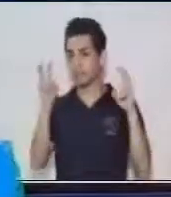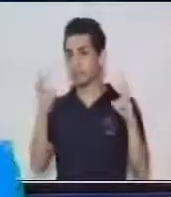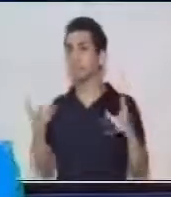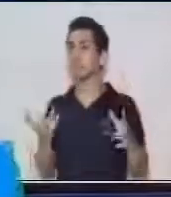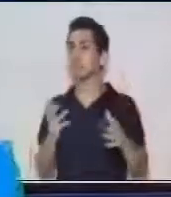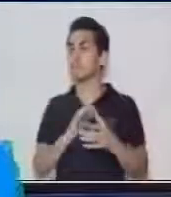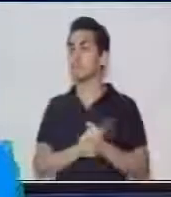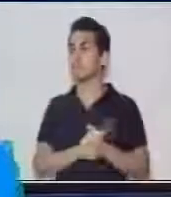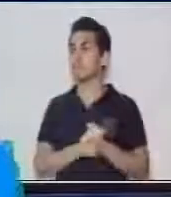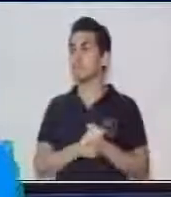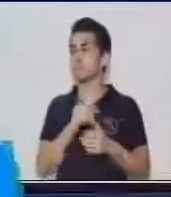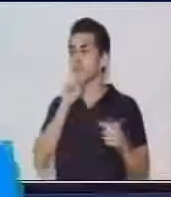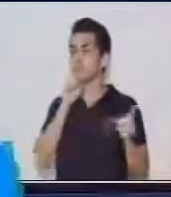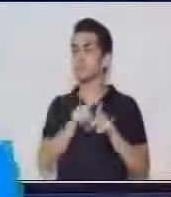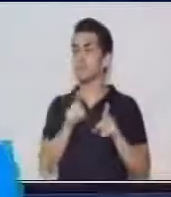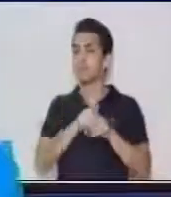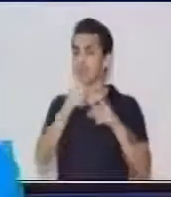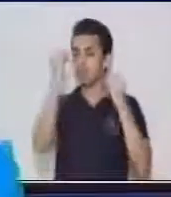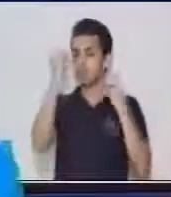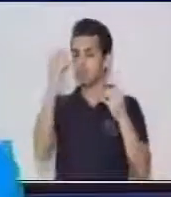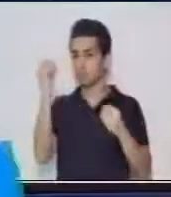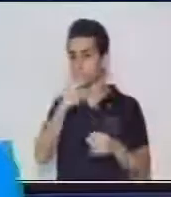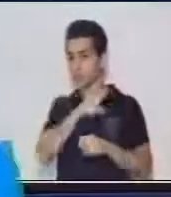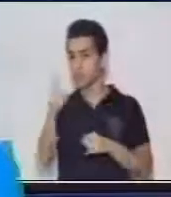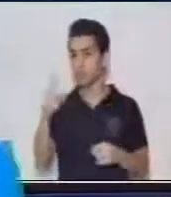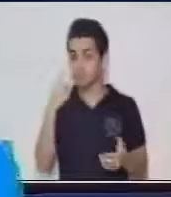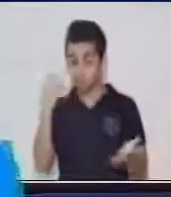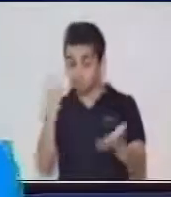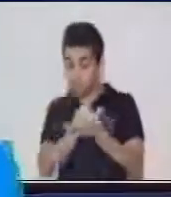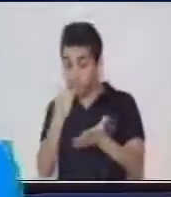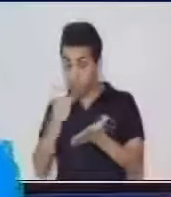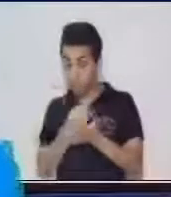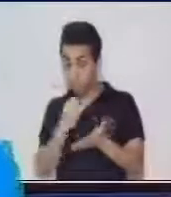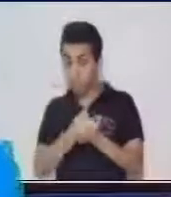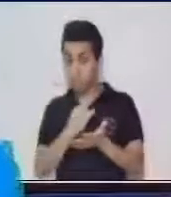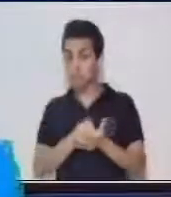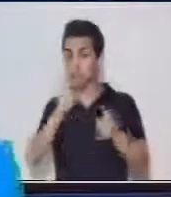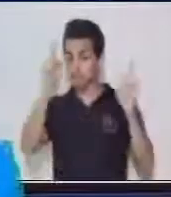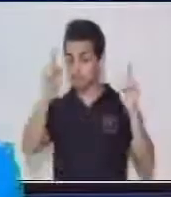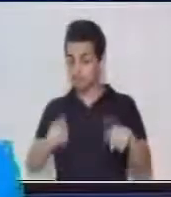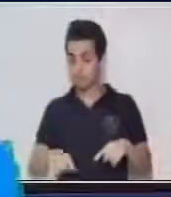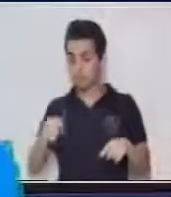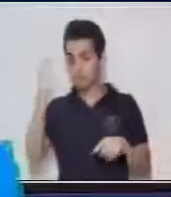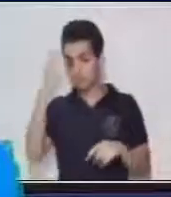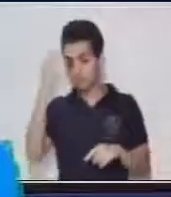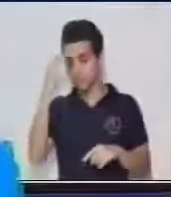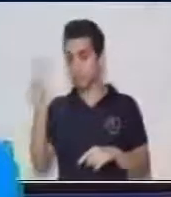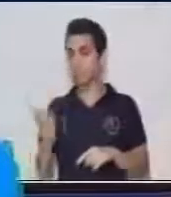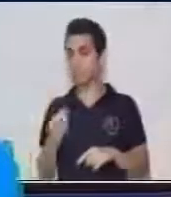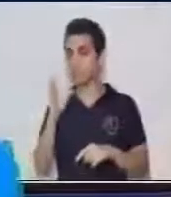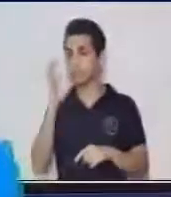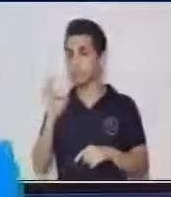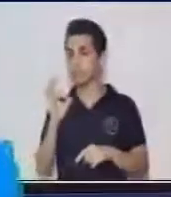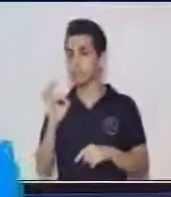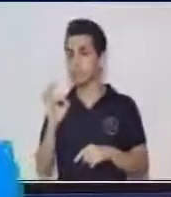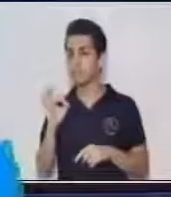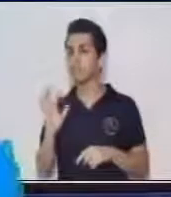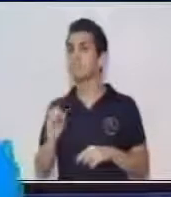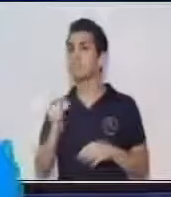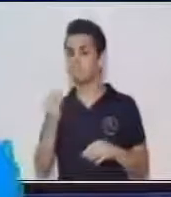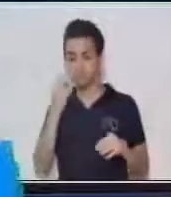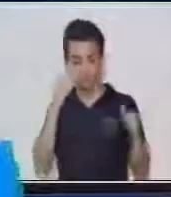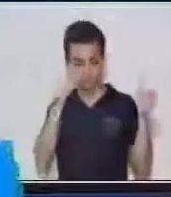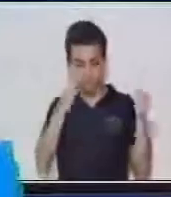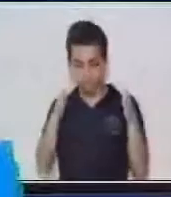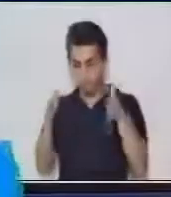sobre todo, la información que usted está investigando debe de saber muy bien en qué área lo